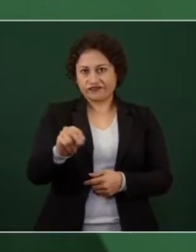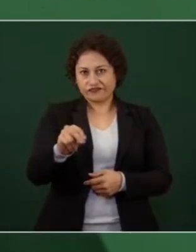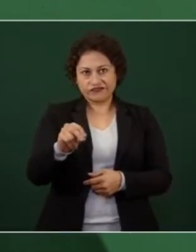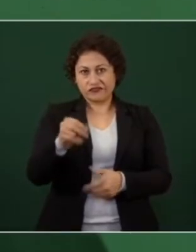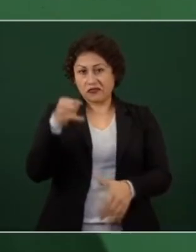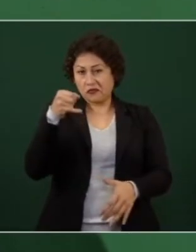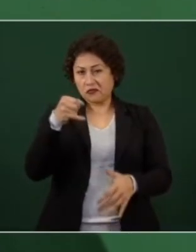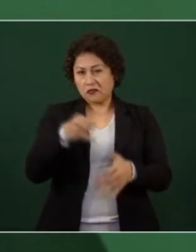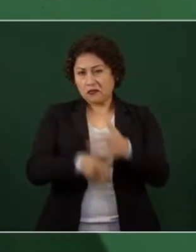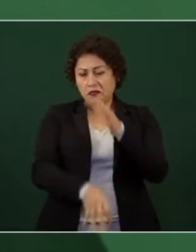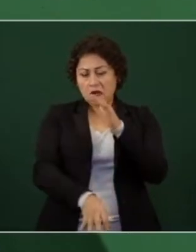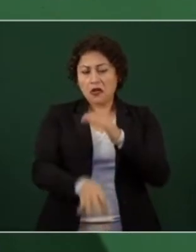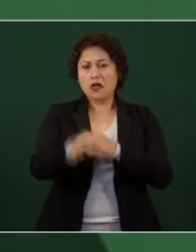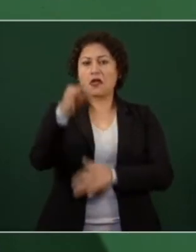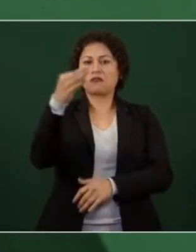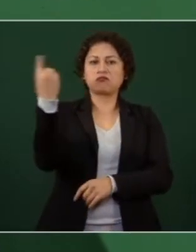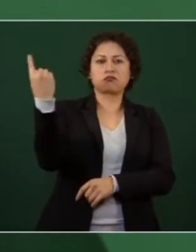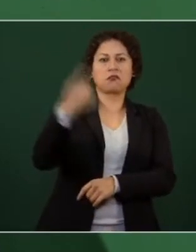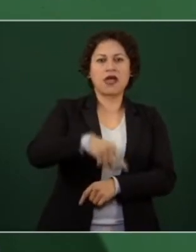intelectuales